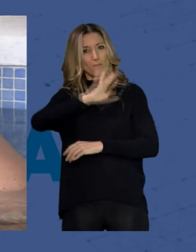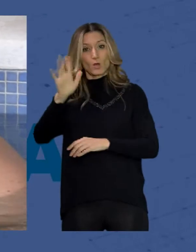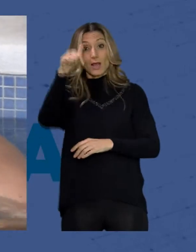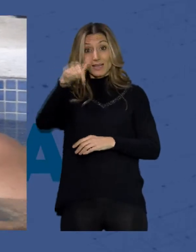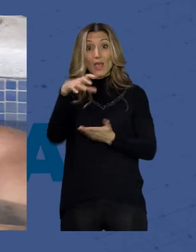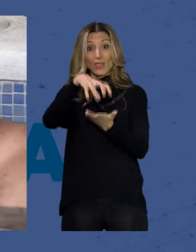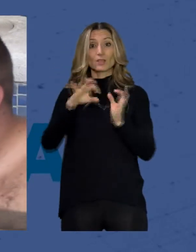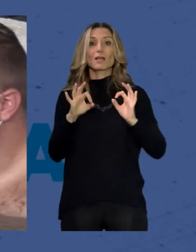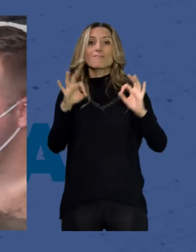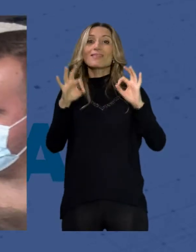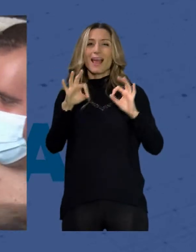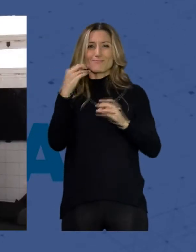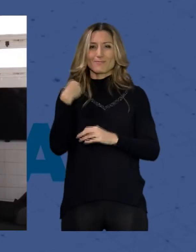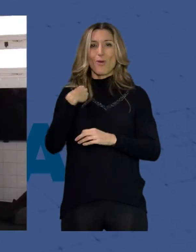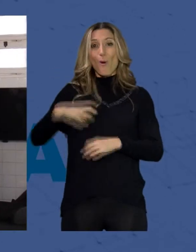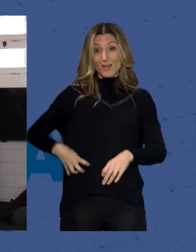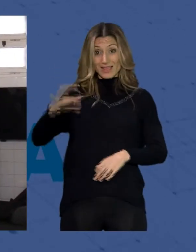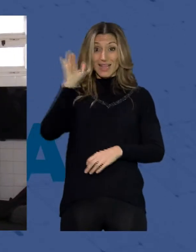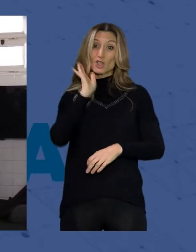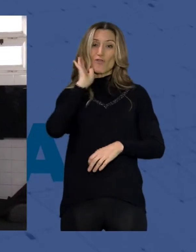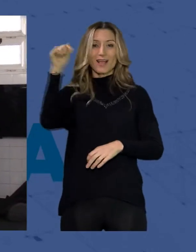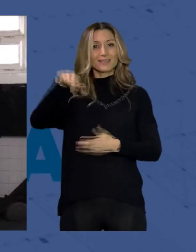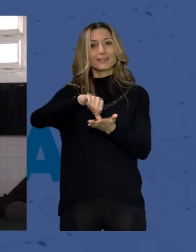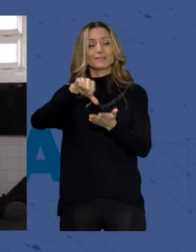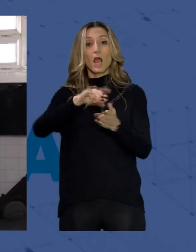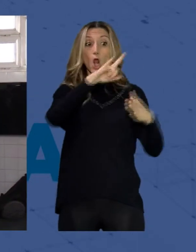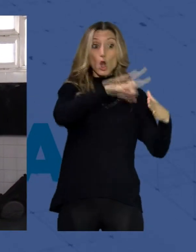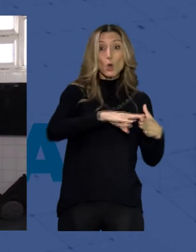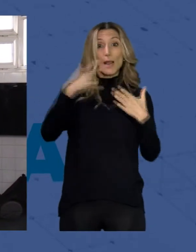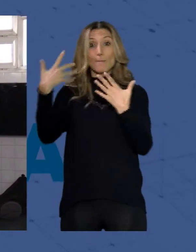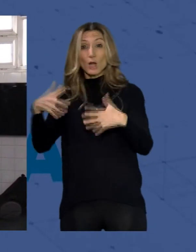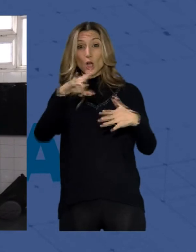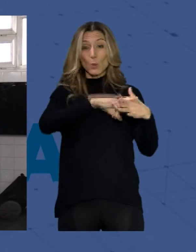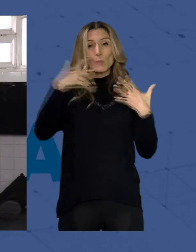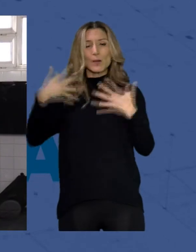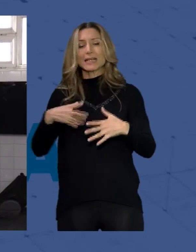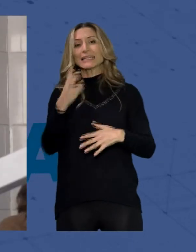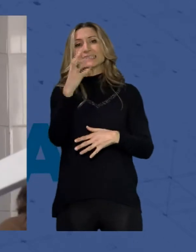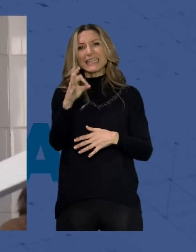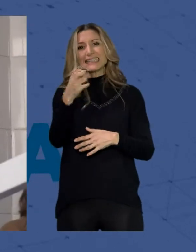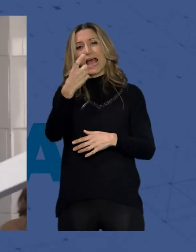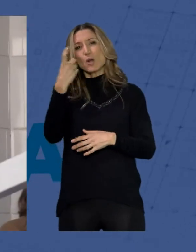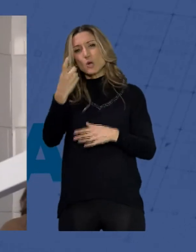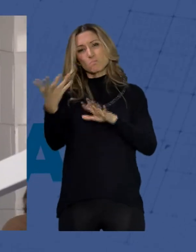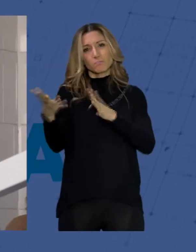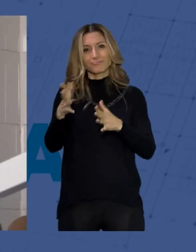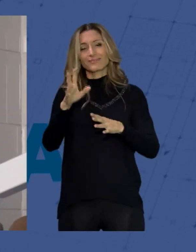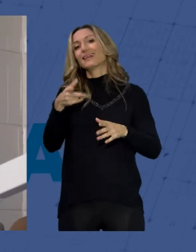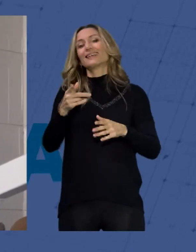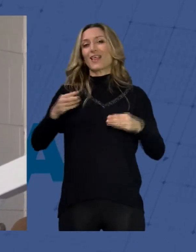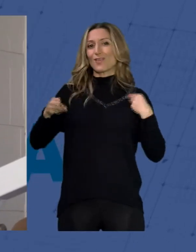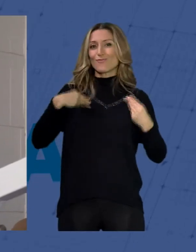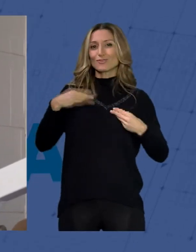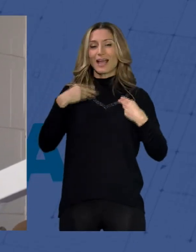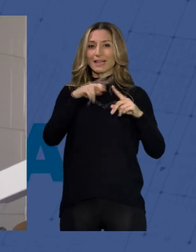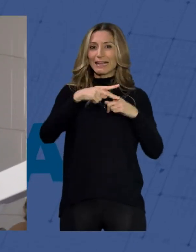Educación Especial Princesa Sofía de la Capital, los lunes y los miércoles, una treintena de alumnos disfrutan de talleres de hidroterapia y natación